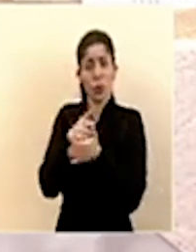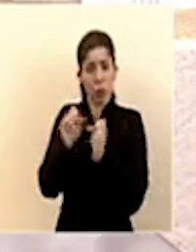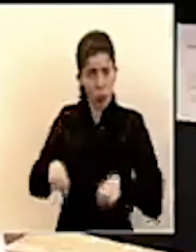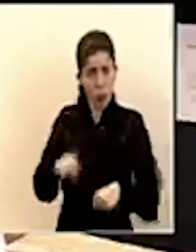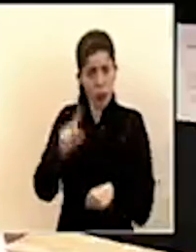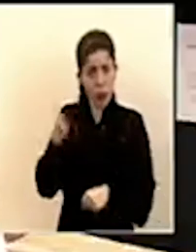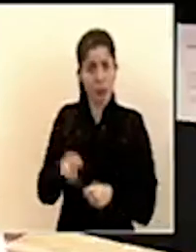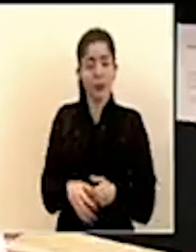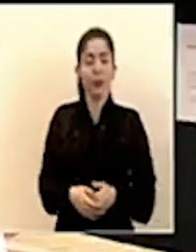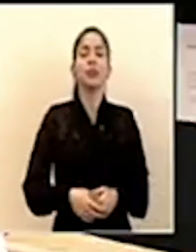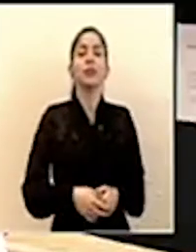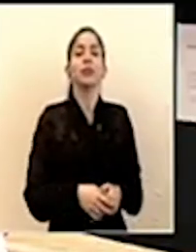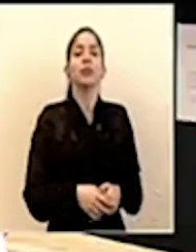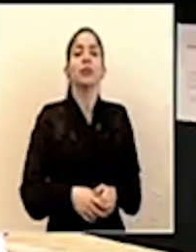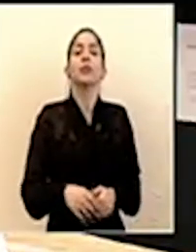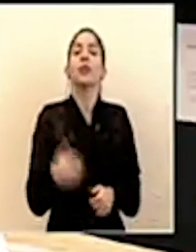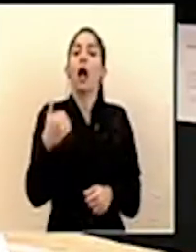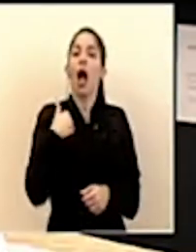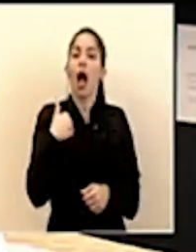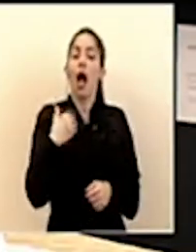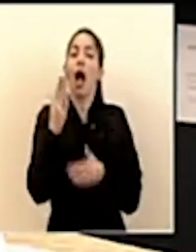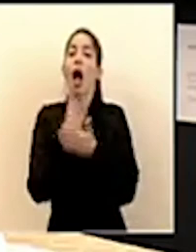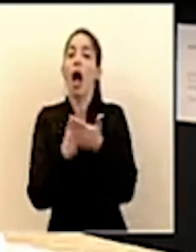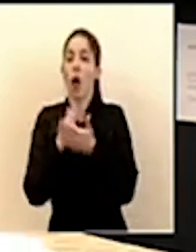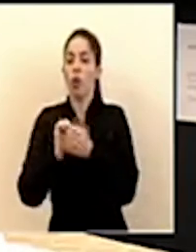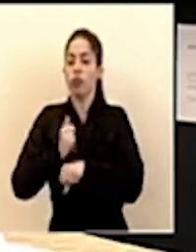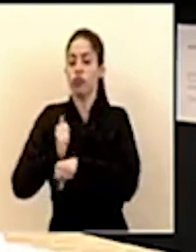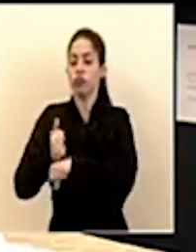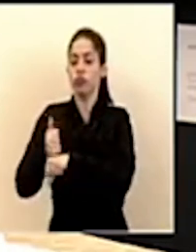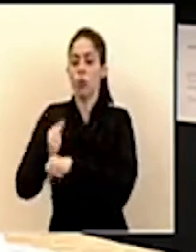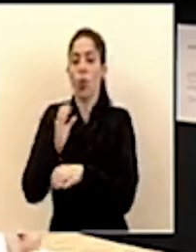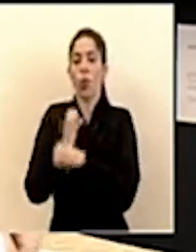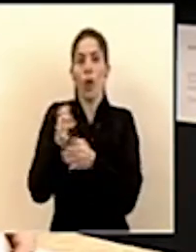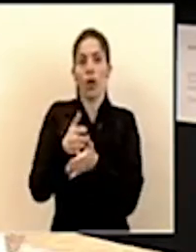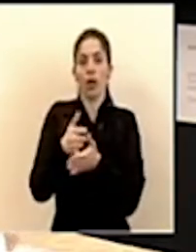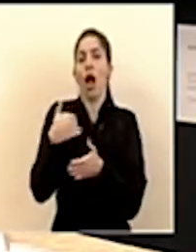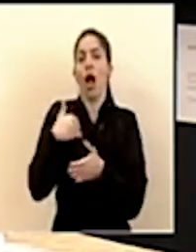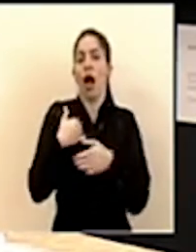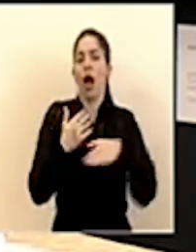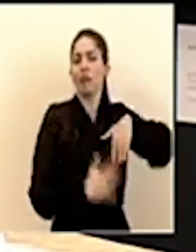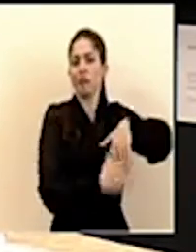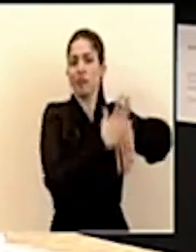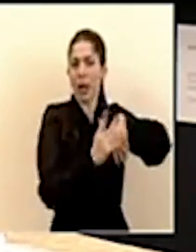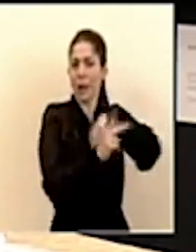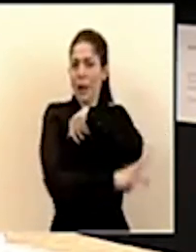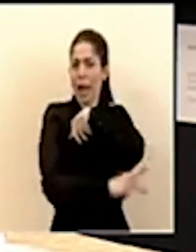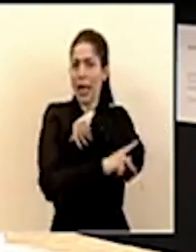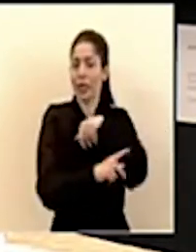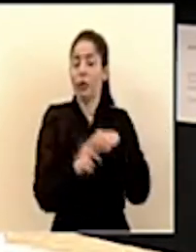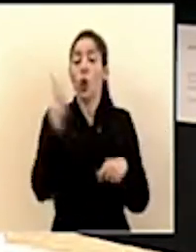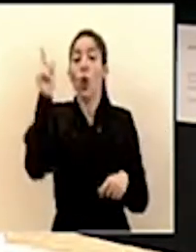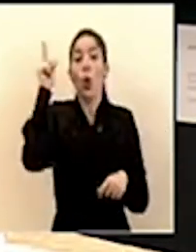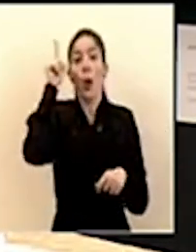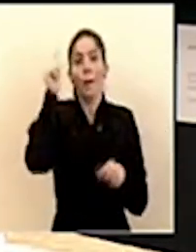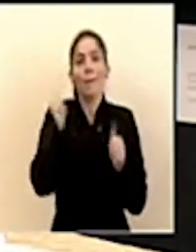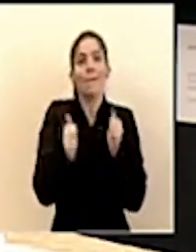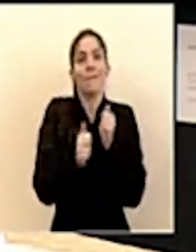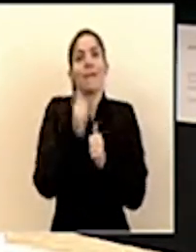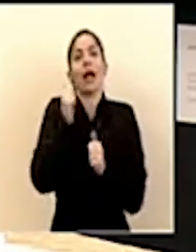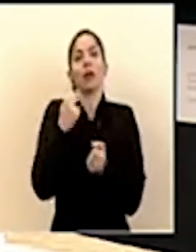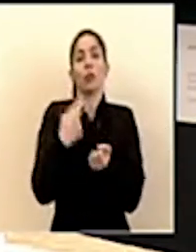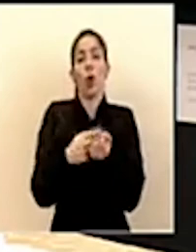si hay unidades de cuidados intensivos a lo largo de todo el país obviamente hay más en los grandes